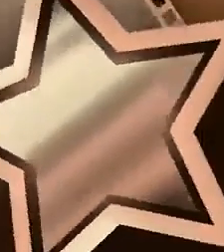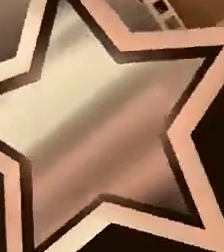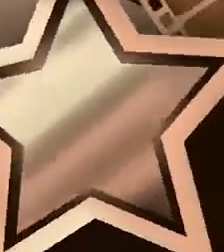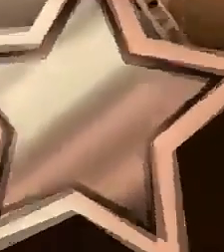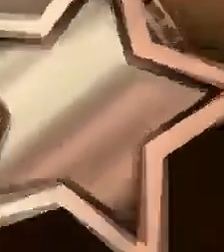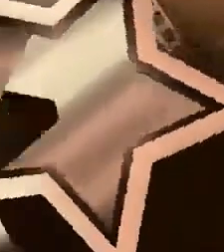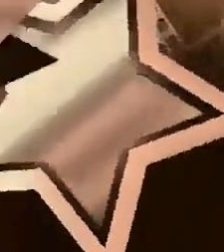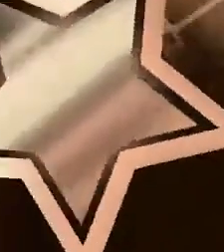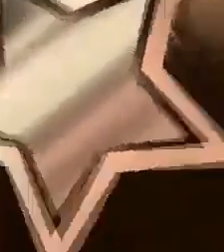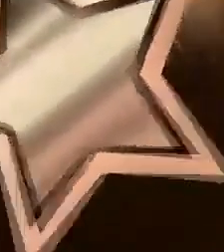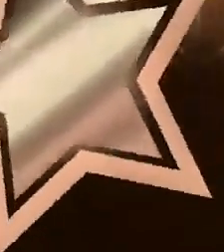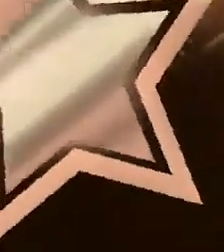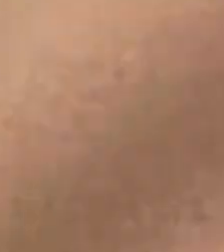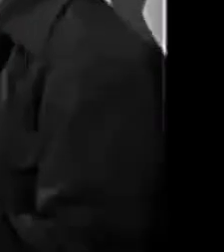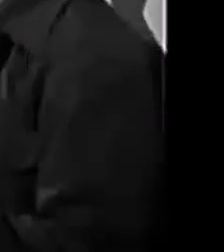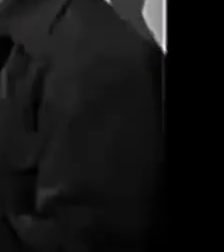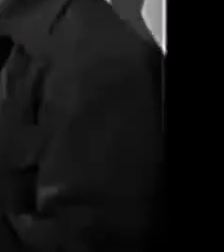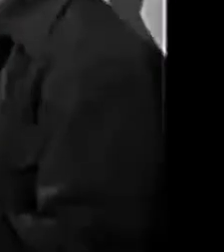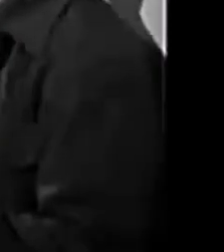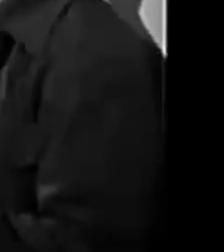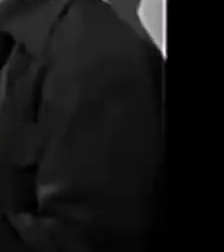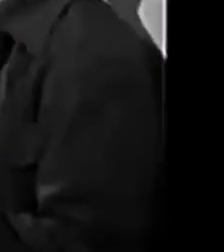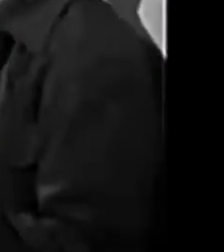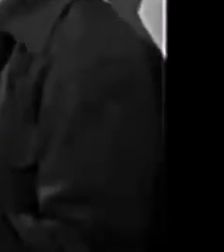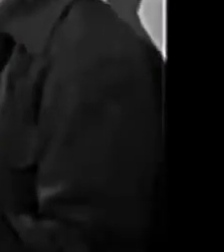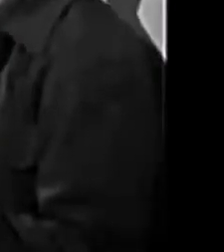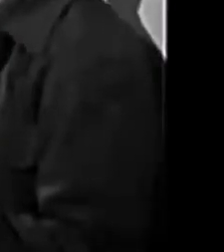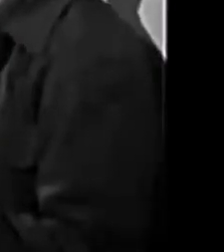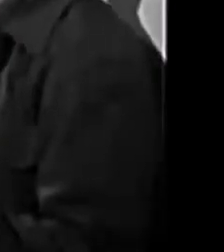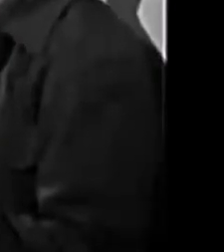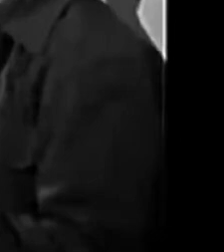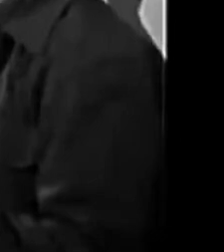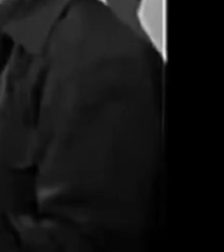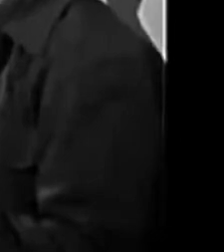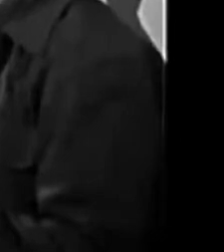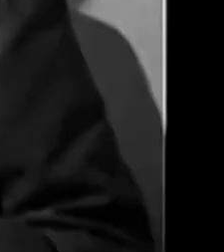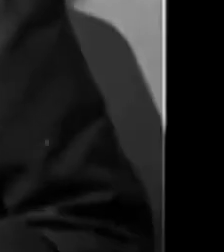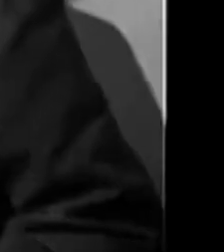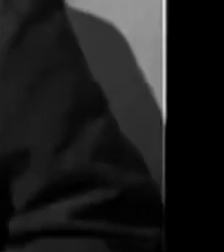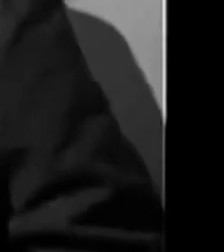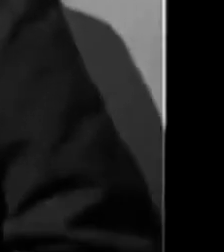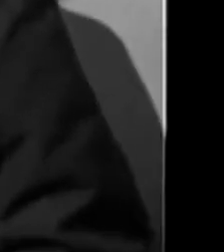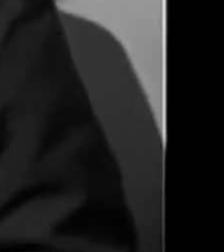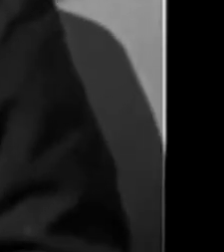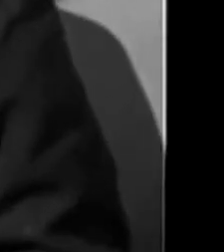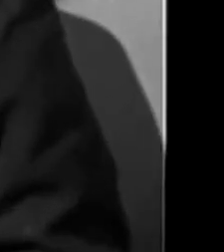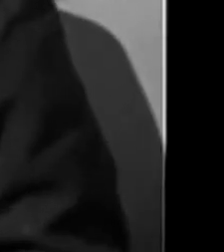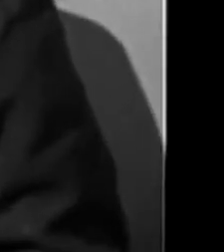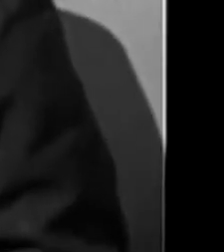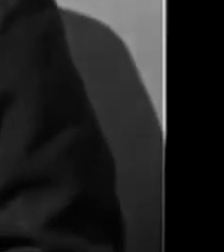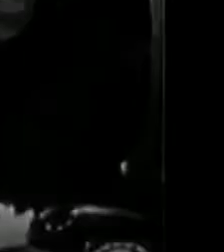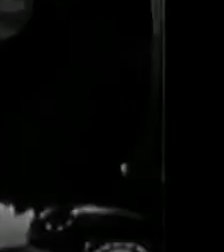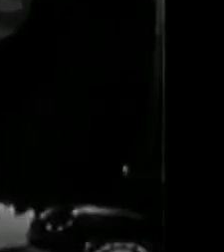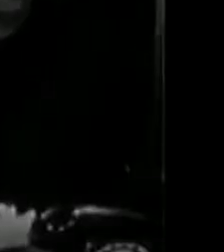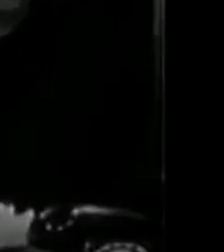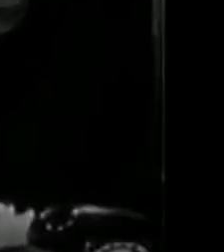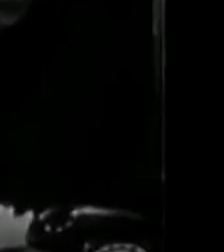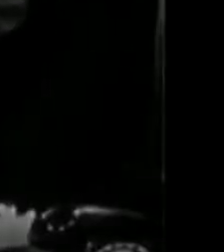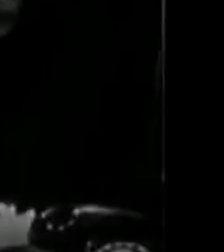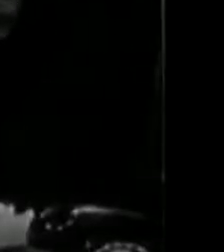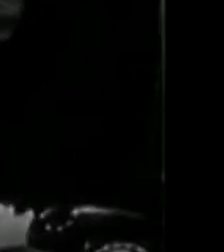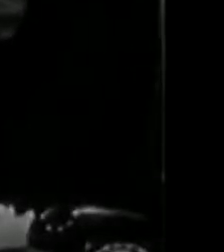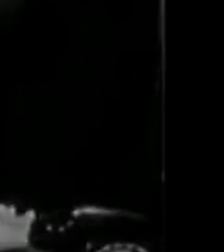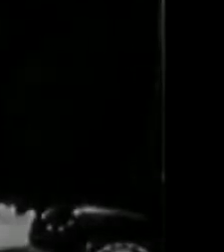presenta ciclo comedia de oro hombres como usted son los que nos están haciendo falta en el partido ¿quiere usted ingresar en el partido? ya